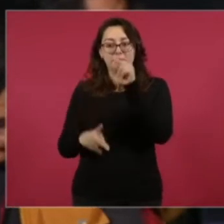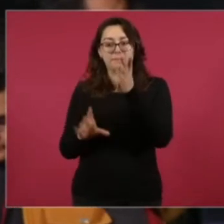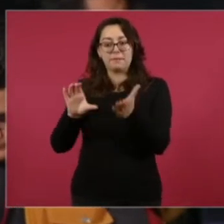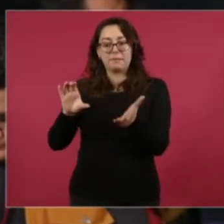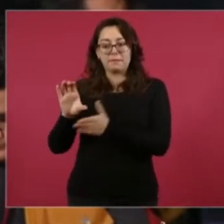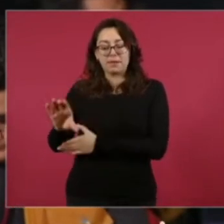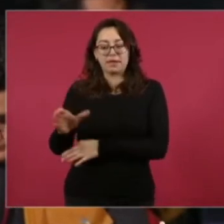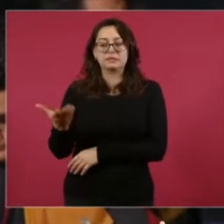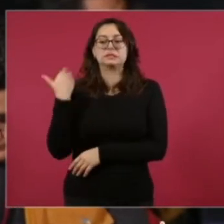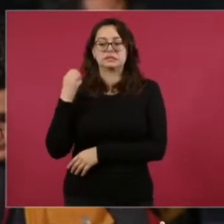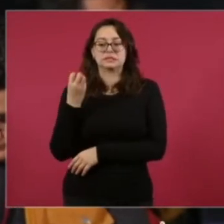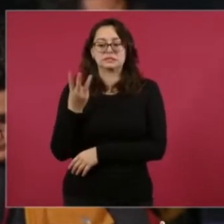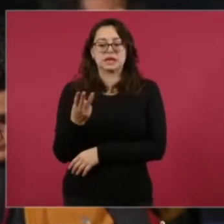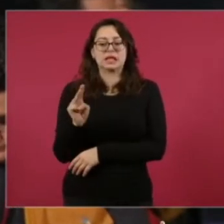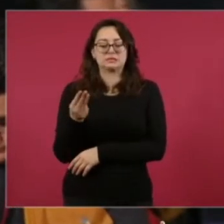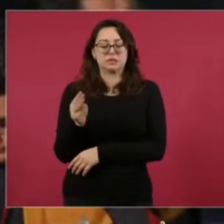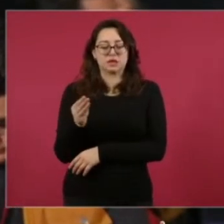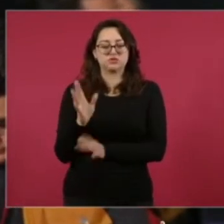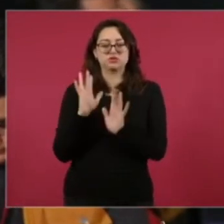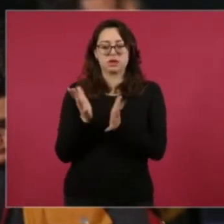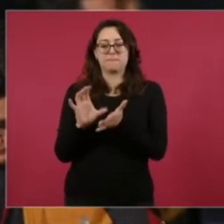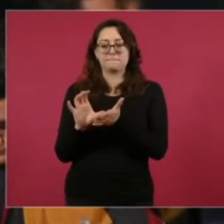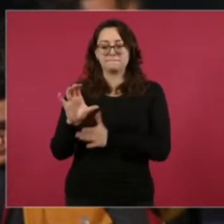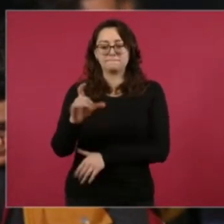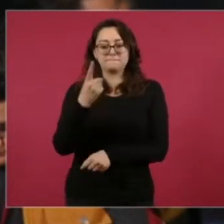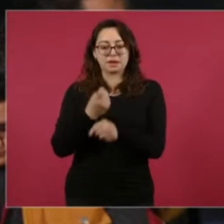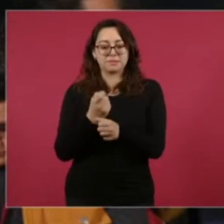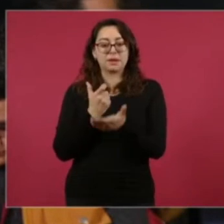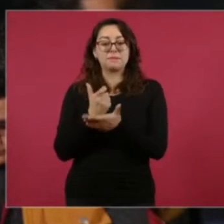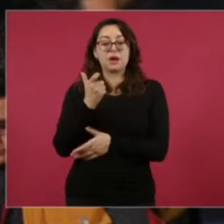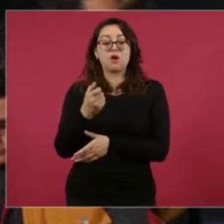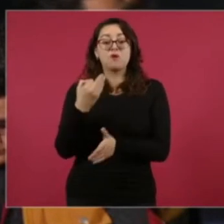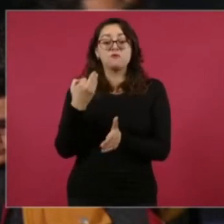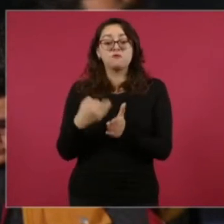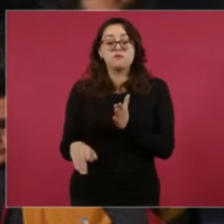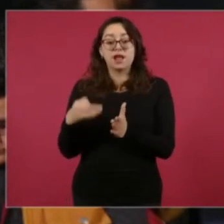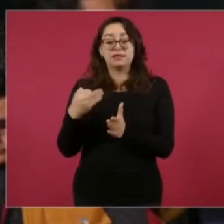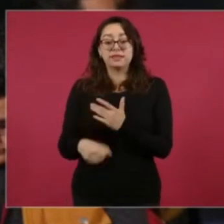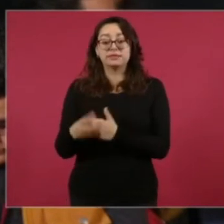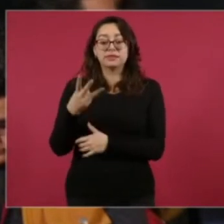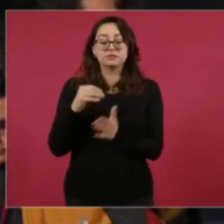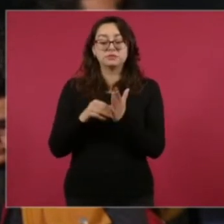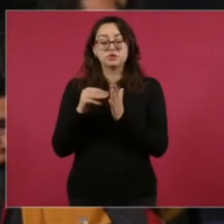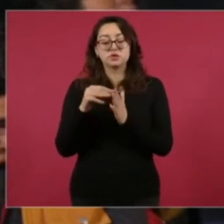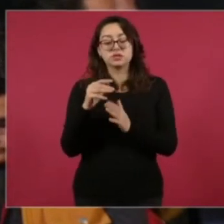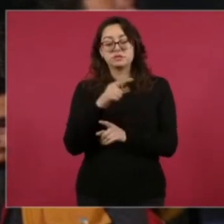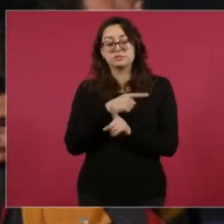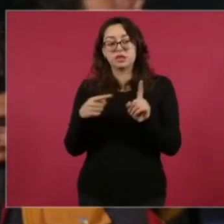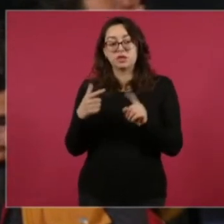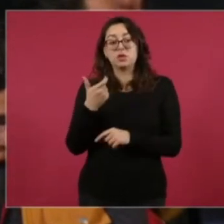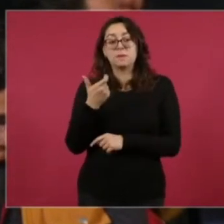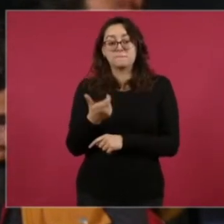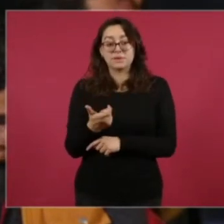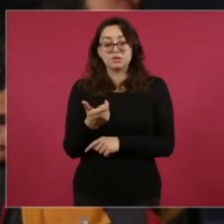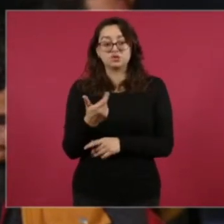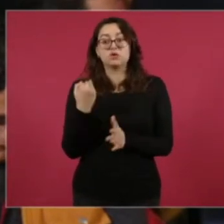saldo pendiente de 8 y medio millones de pesos. Respecto a este saldo pendiente, señor presidente, Adrián